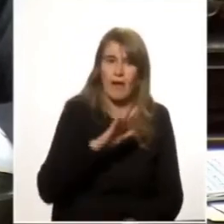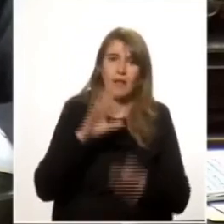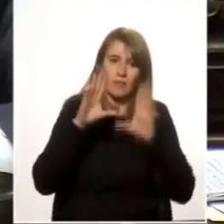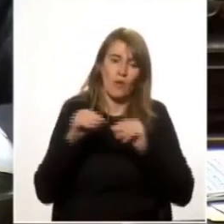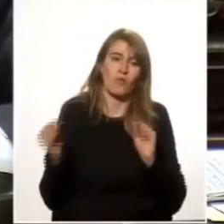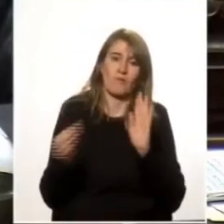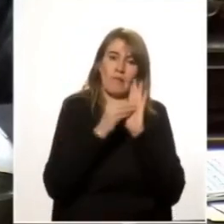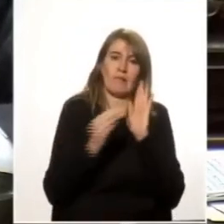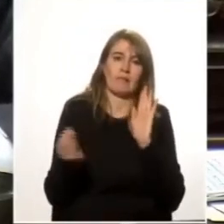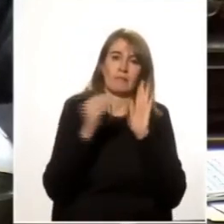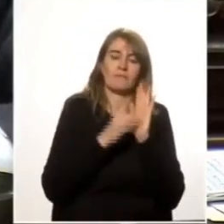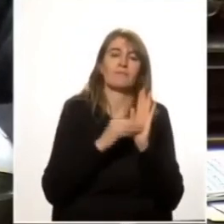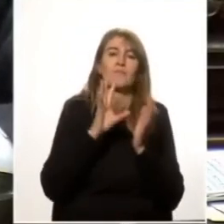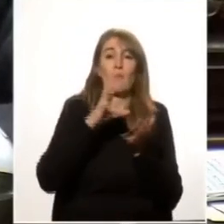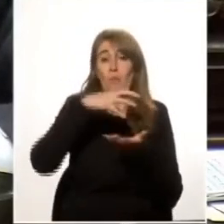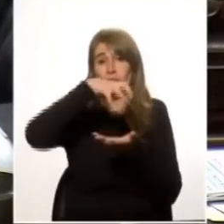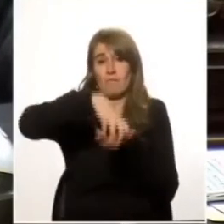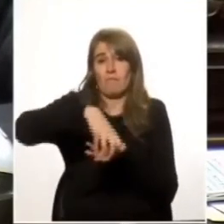en un órgano